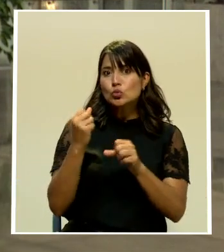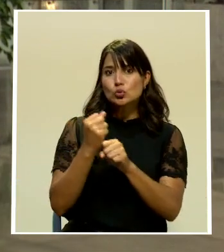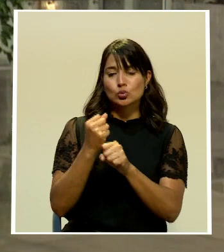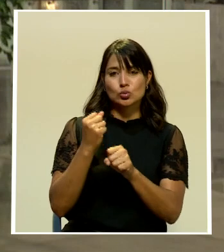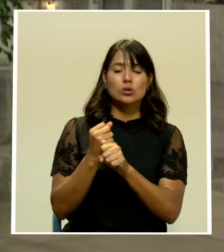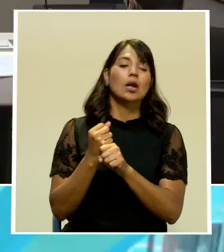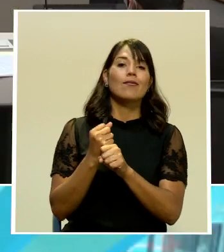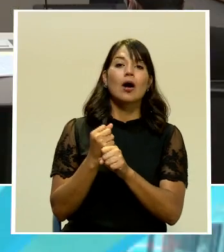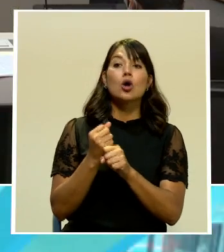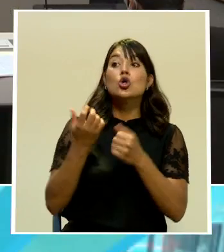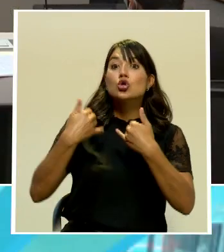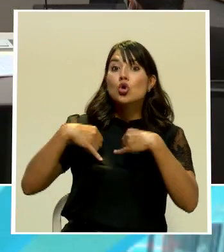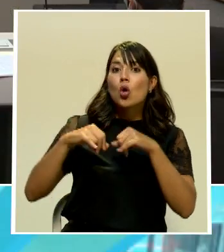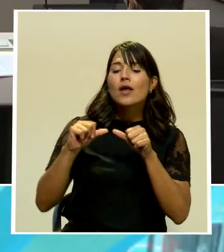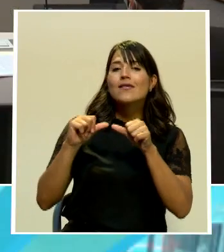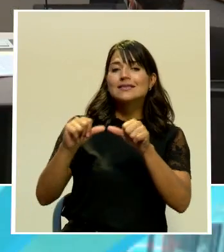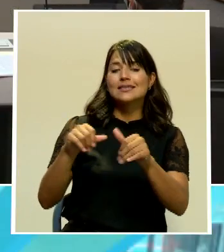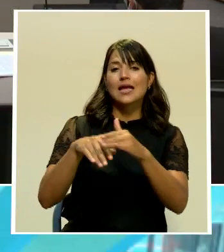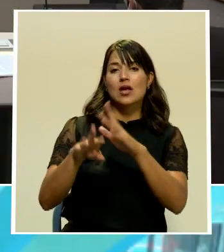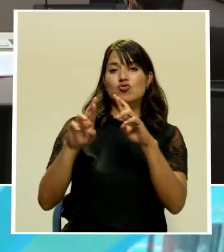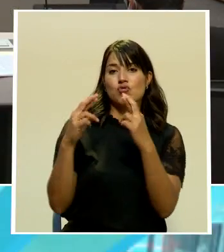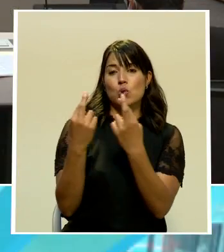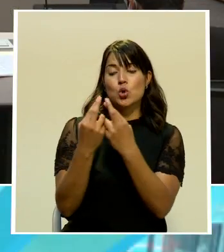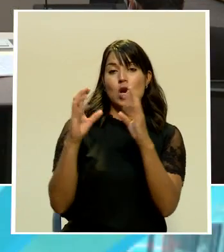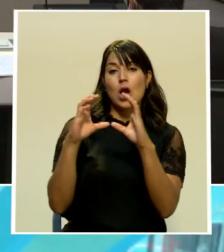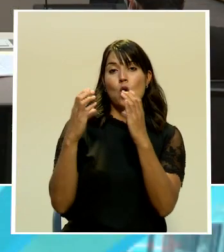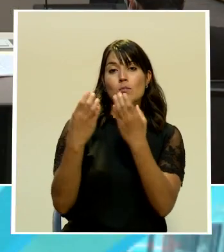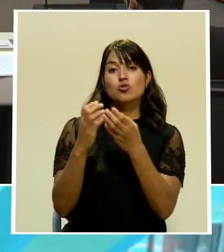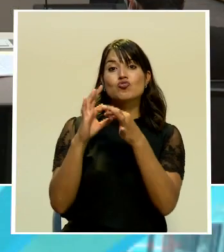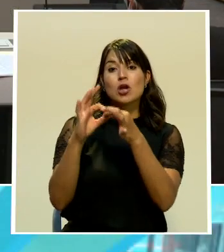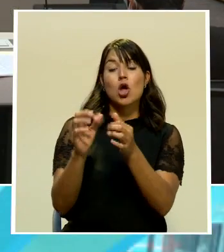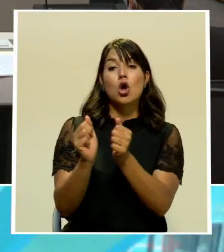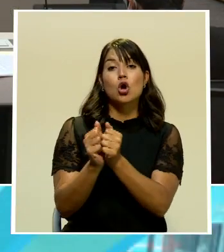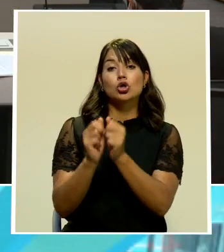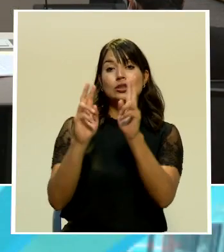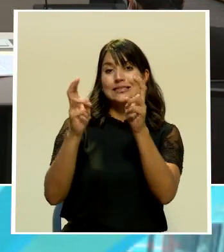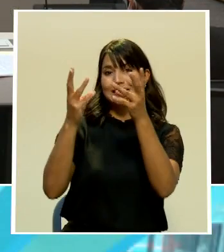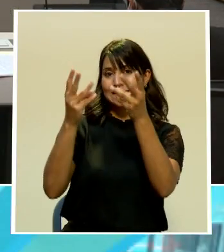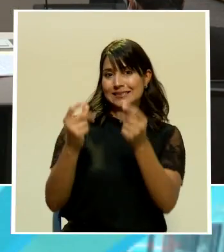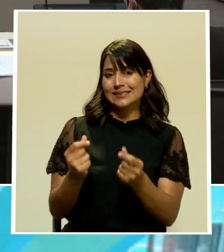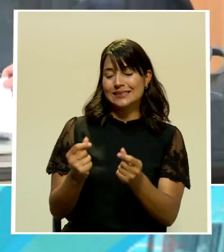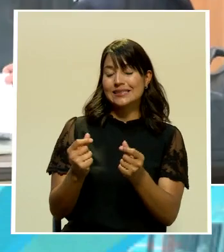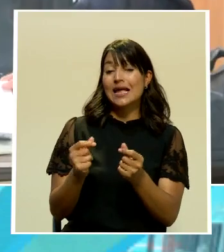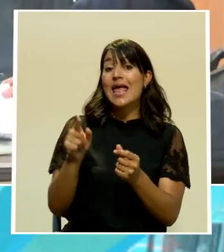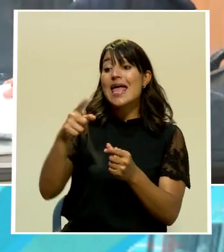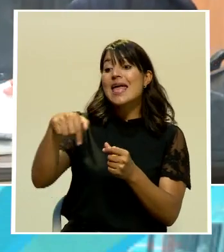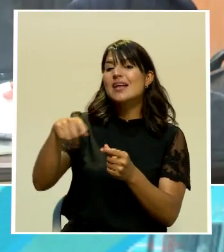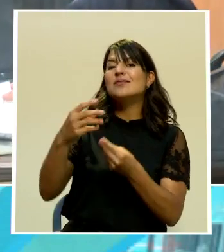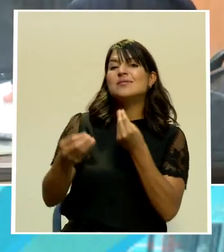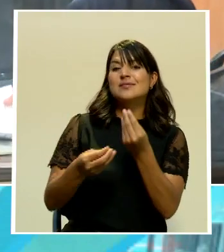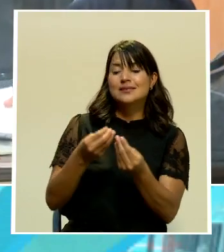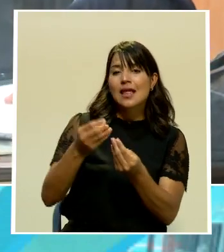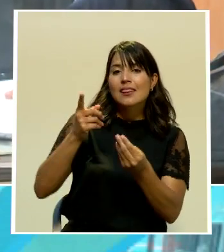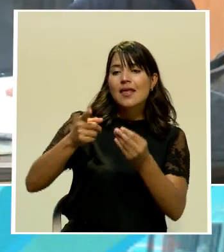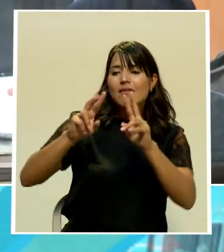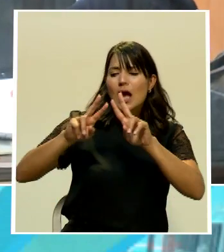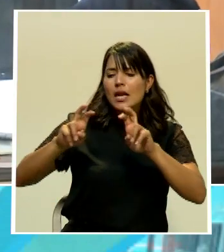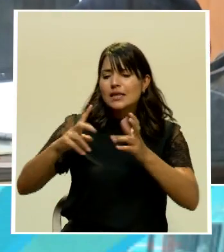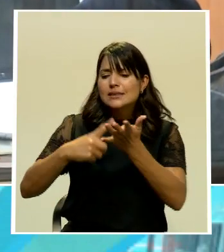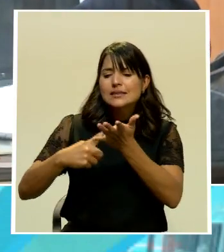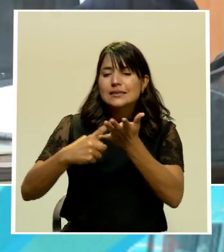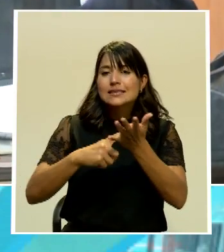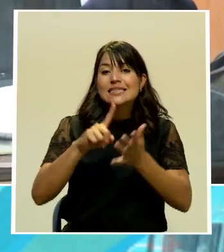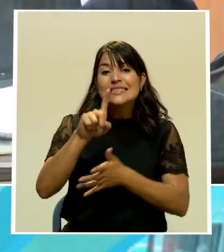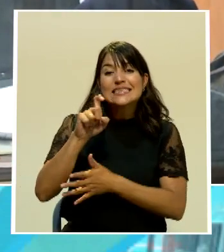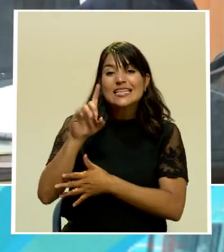esta hora sigue sesionando. Y para que se entienda un poco la dinámica que ellos tienen, tienen que analizar y discutir 180